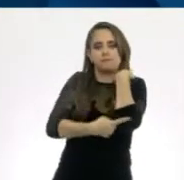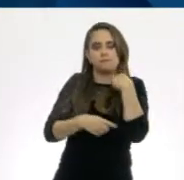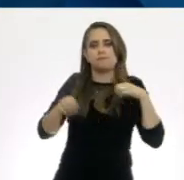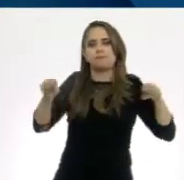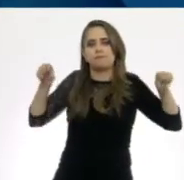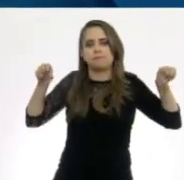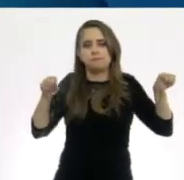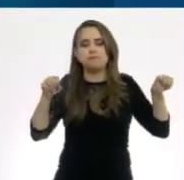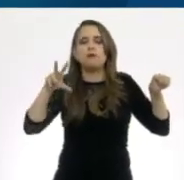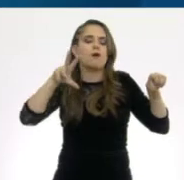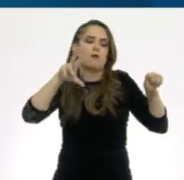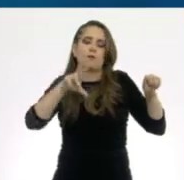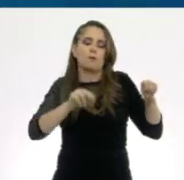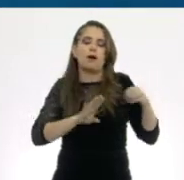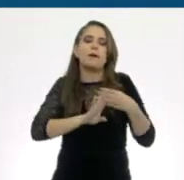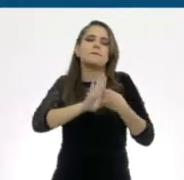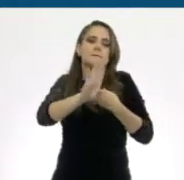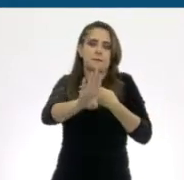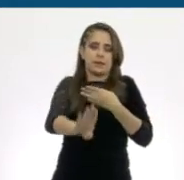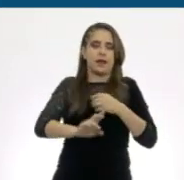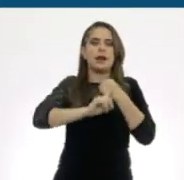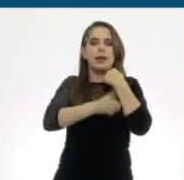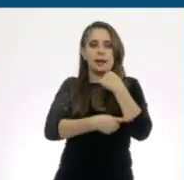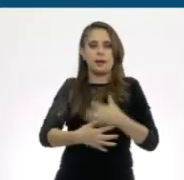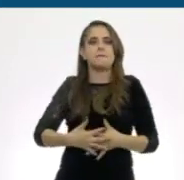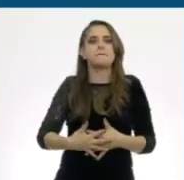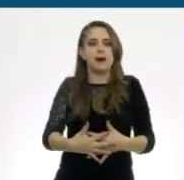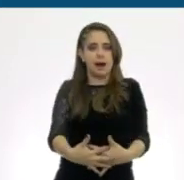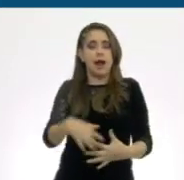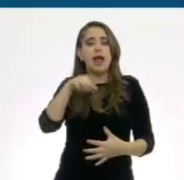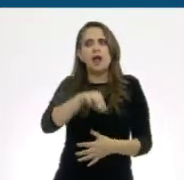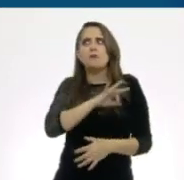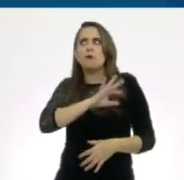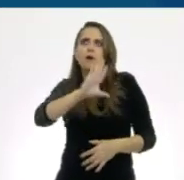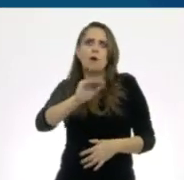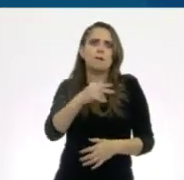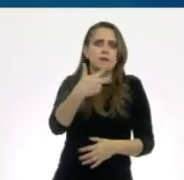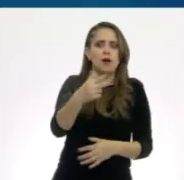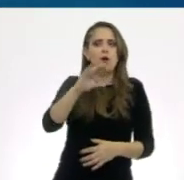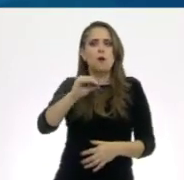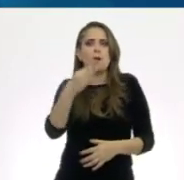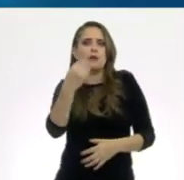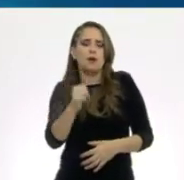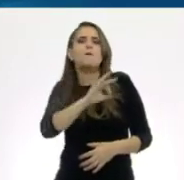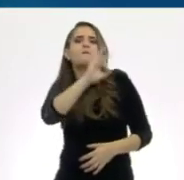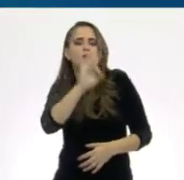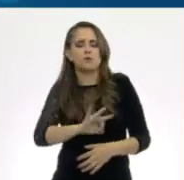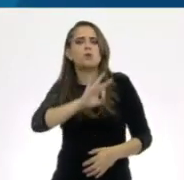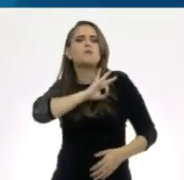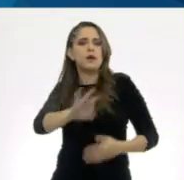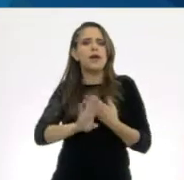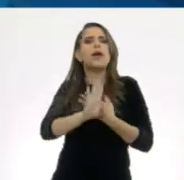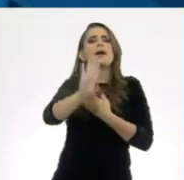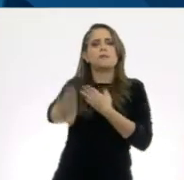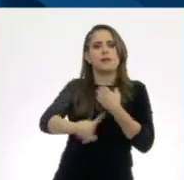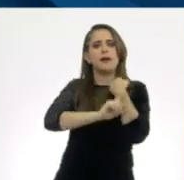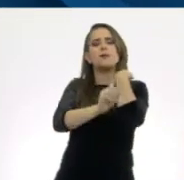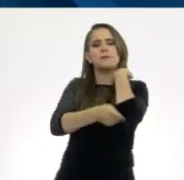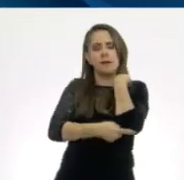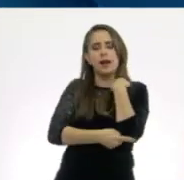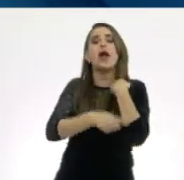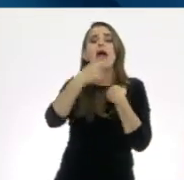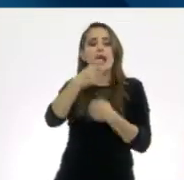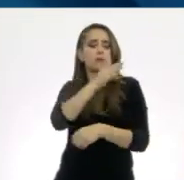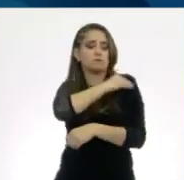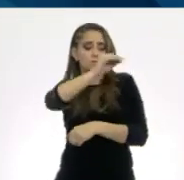óvulos. Se consideran seguros con una eficacia entre el 98 y 99% y son reversibles al suspender su uso.